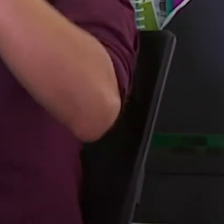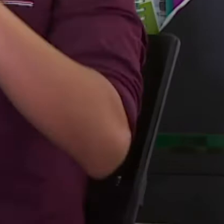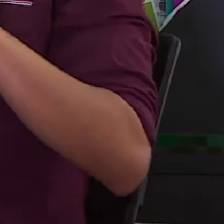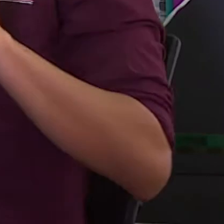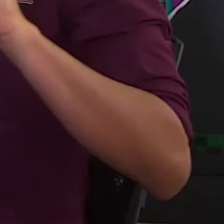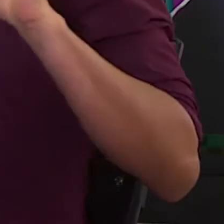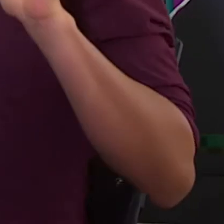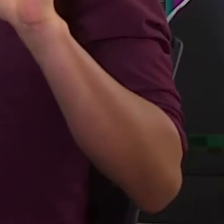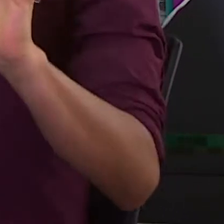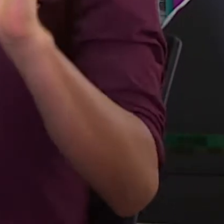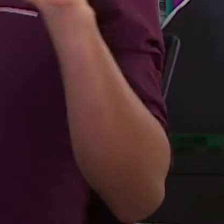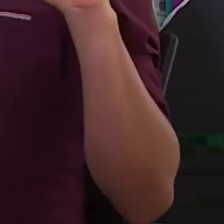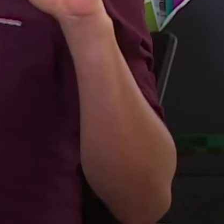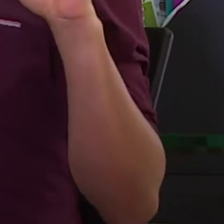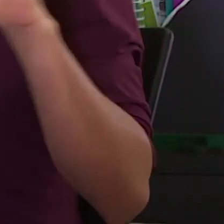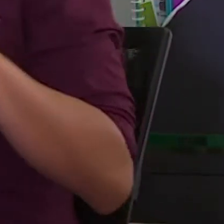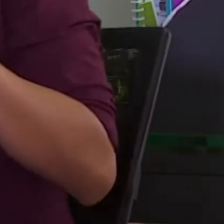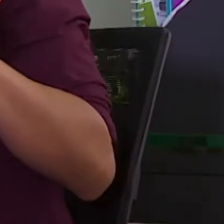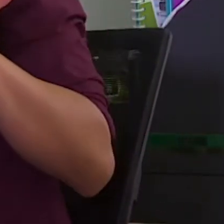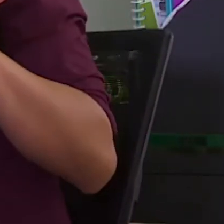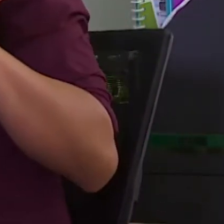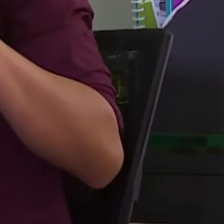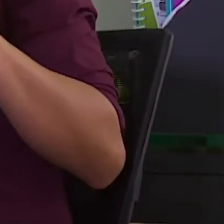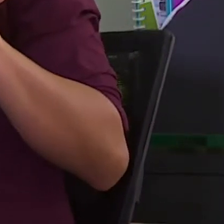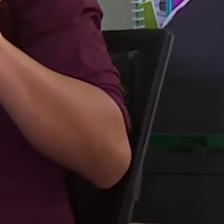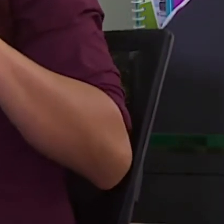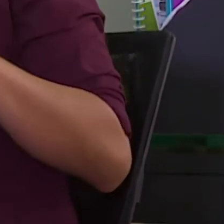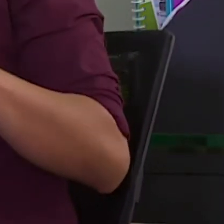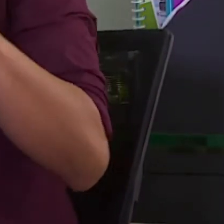colectivas en los televidentes que acceden a ella.